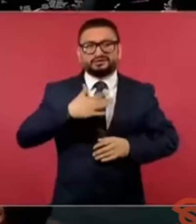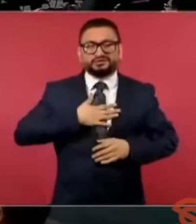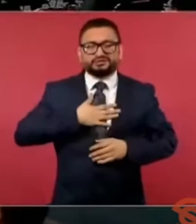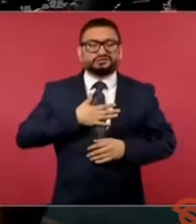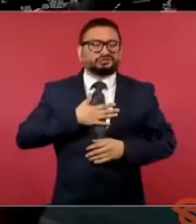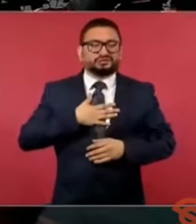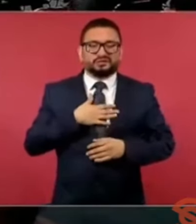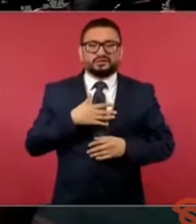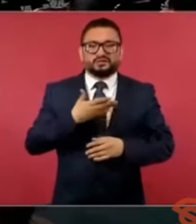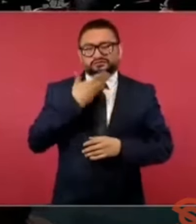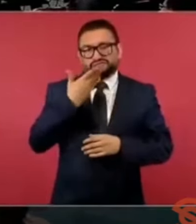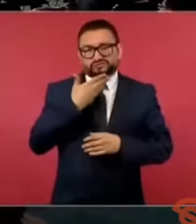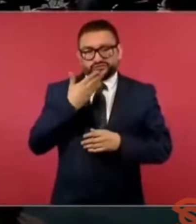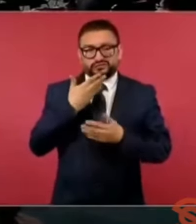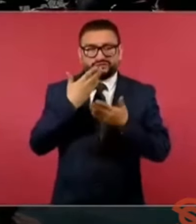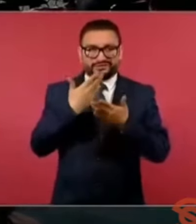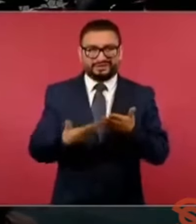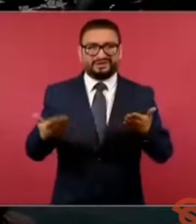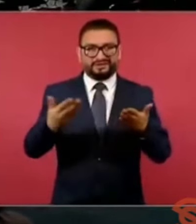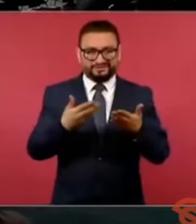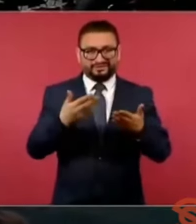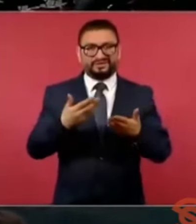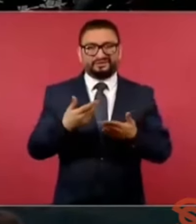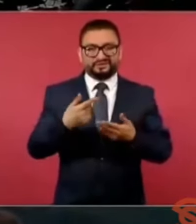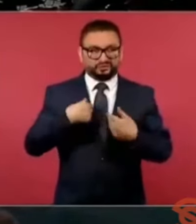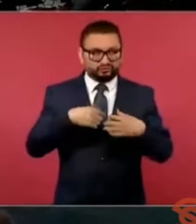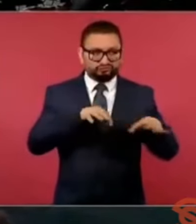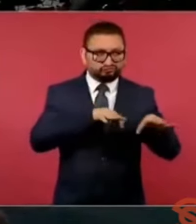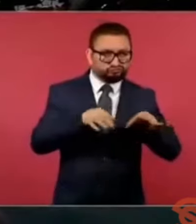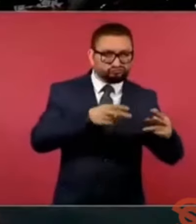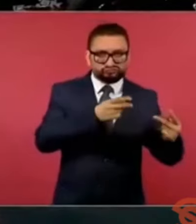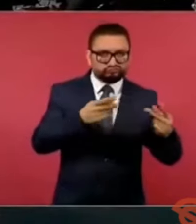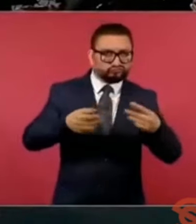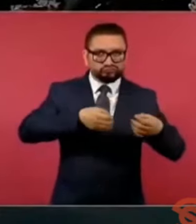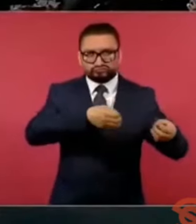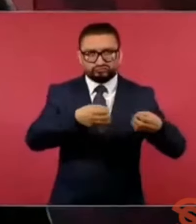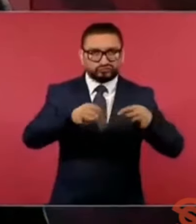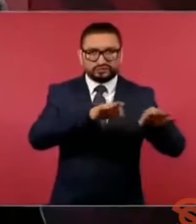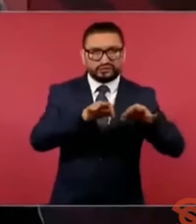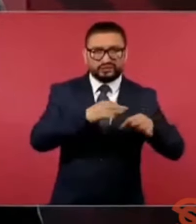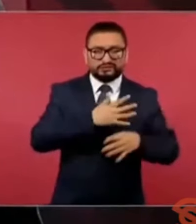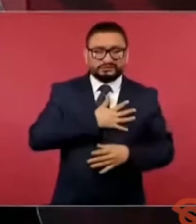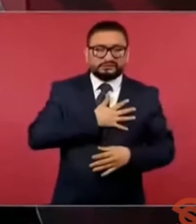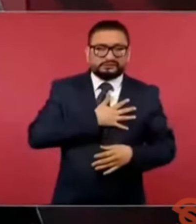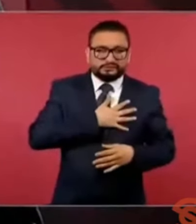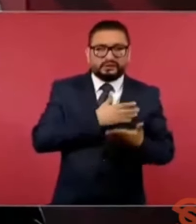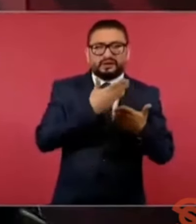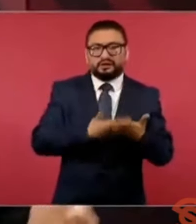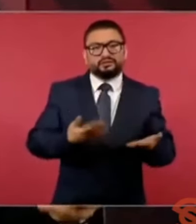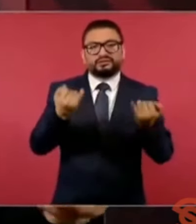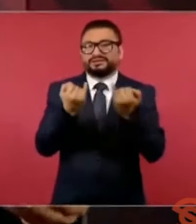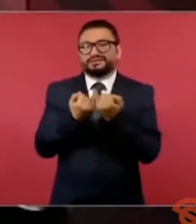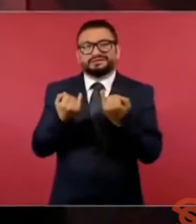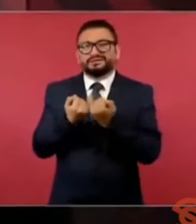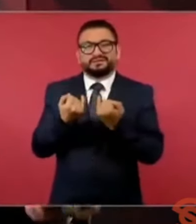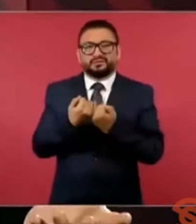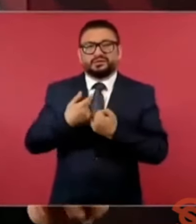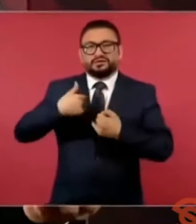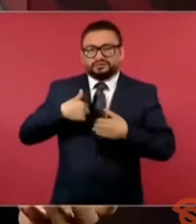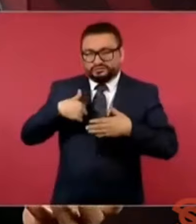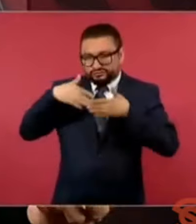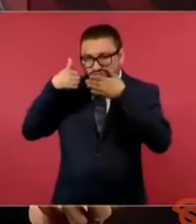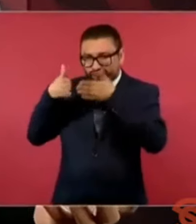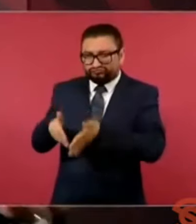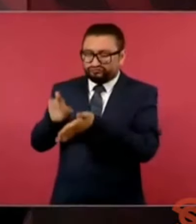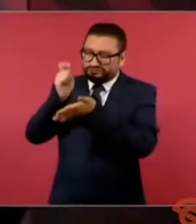Ahora que estoy en actividad pública, voy a estar apasionado escribiendo